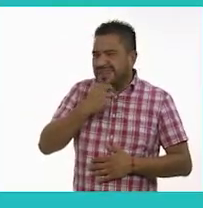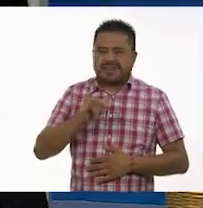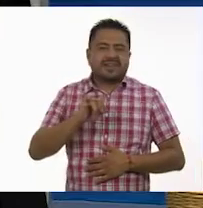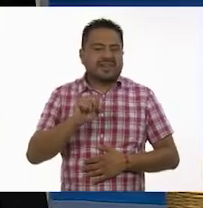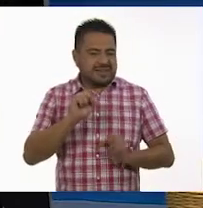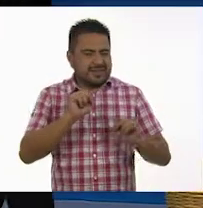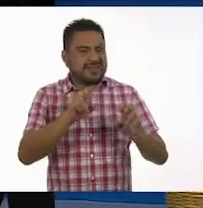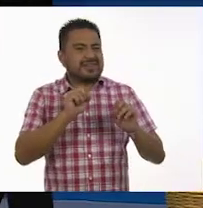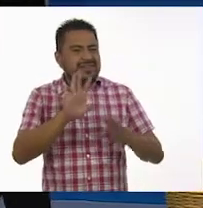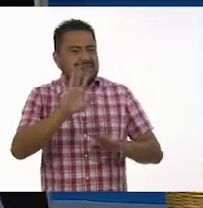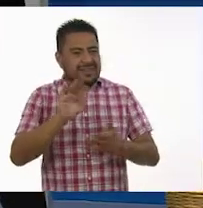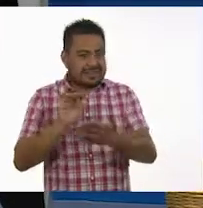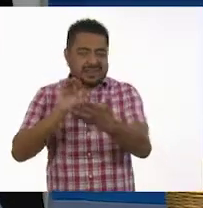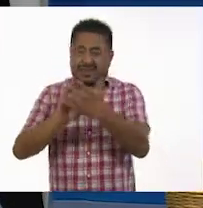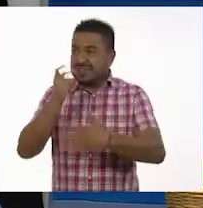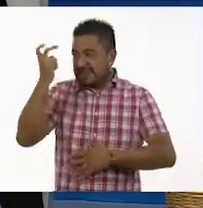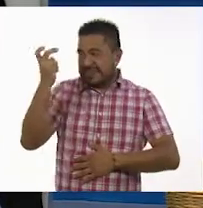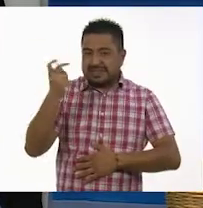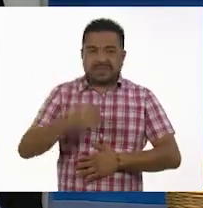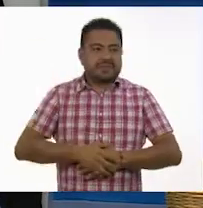Ok, mira, aquí lo vamos a poner.